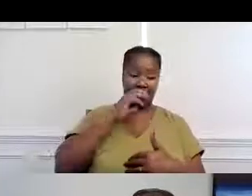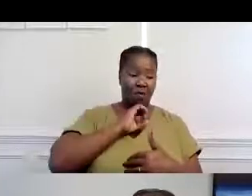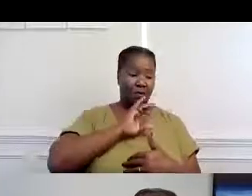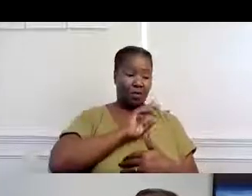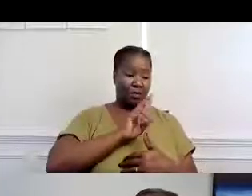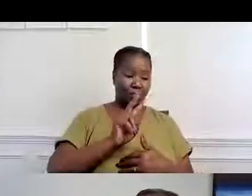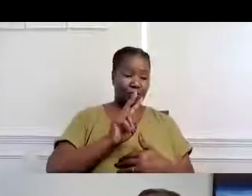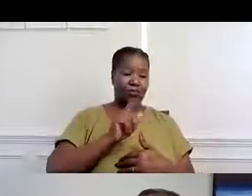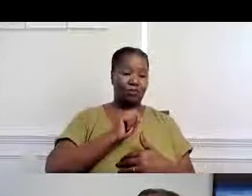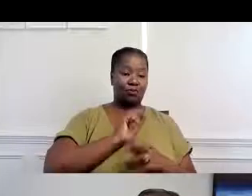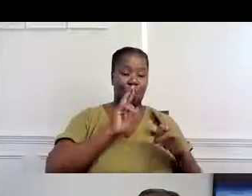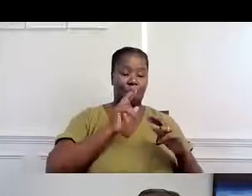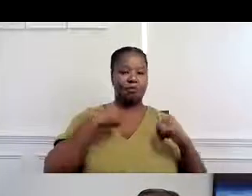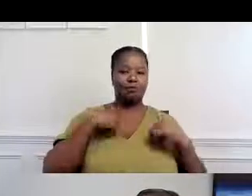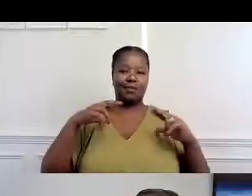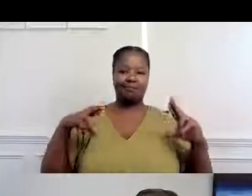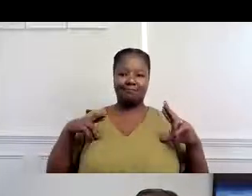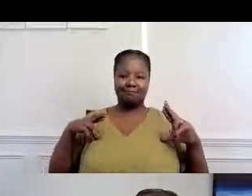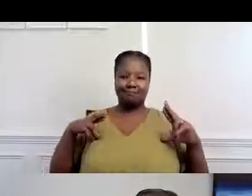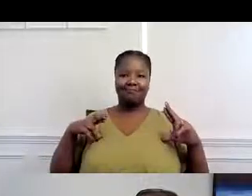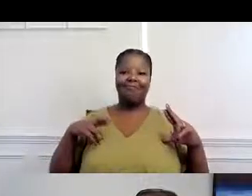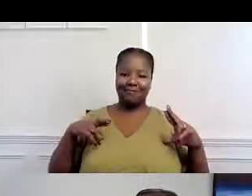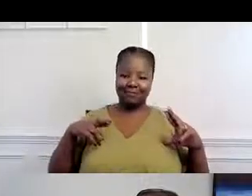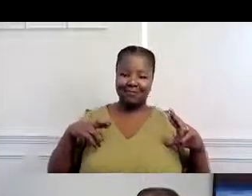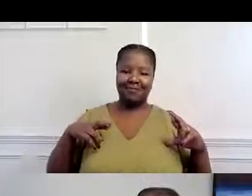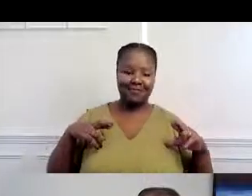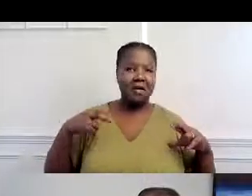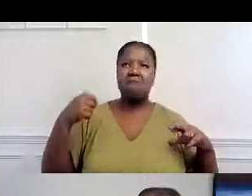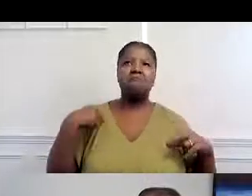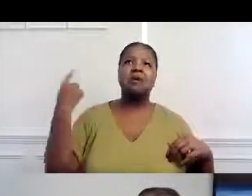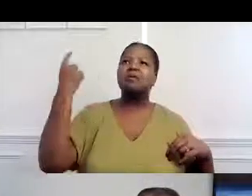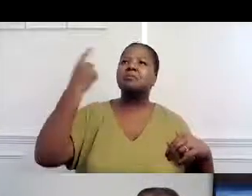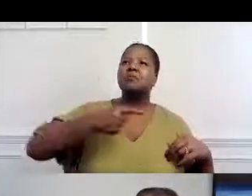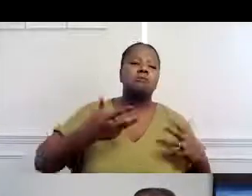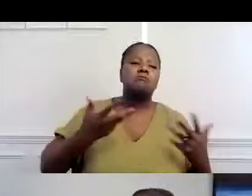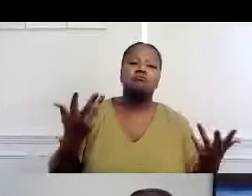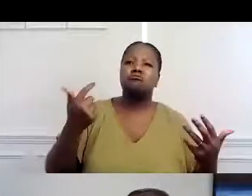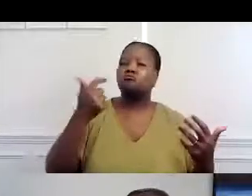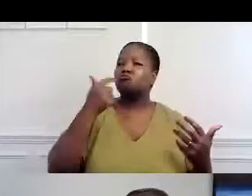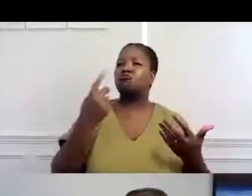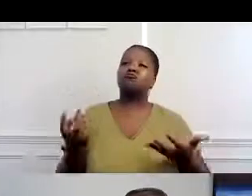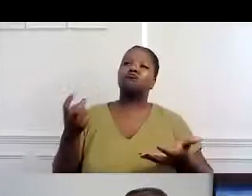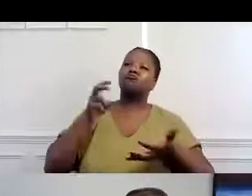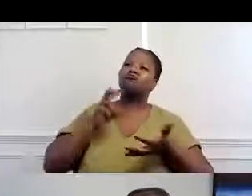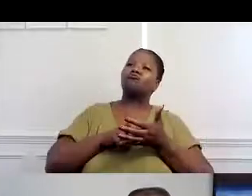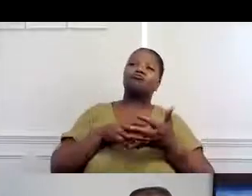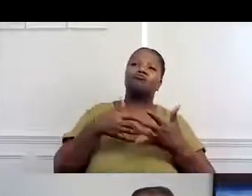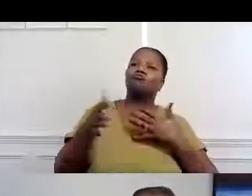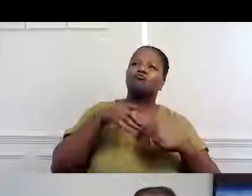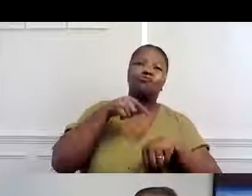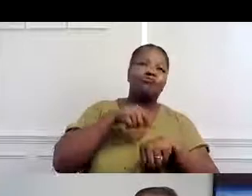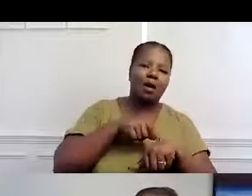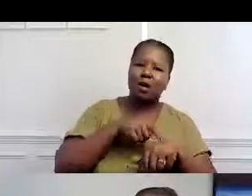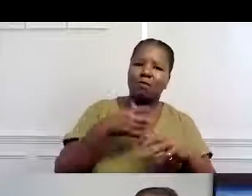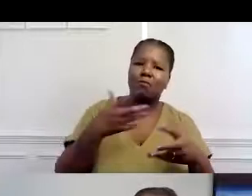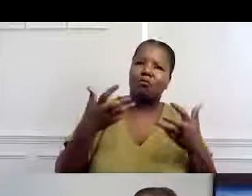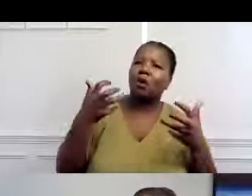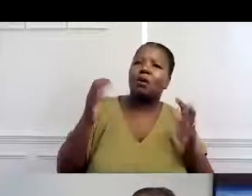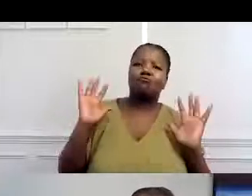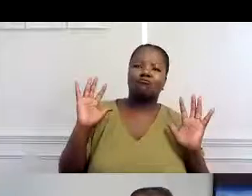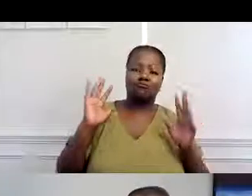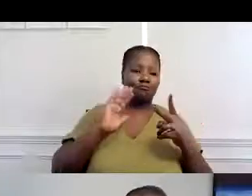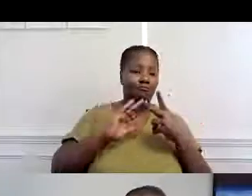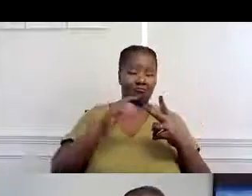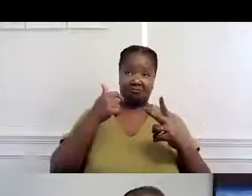Ahora, no lo quiero a Dios, pero a los 82, yo espero ya estar retirado, jubilado y que mi día sea levantarme a cualquier